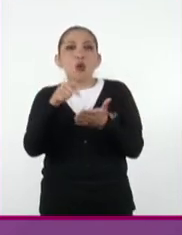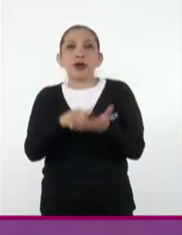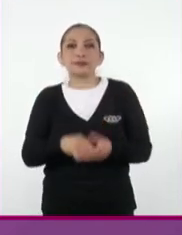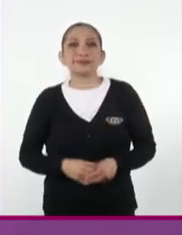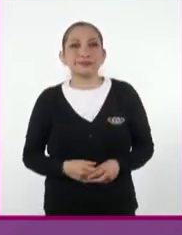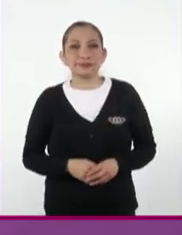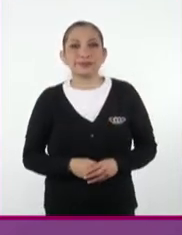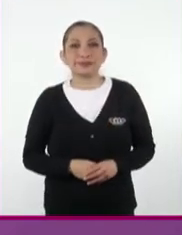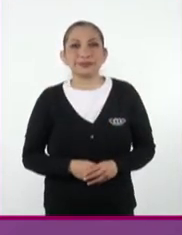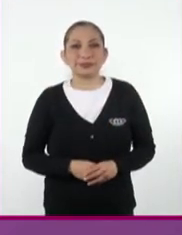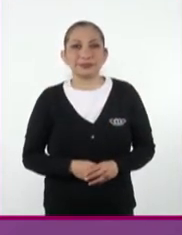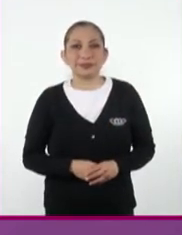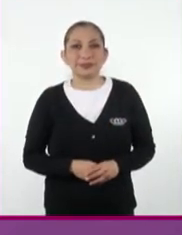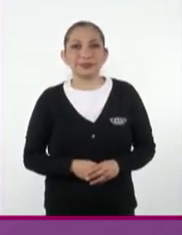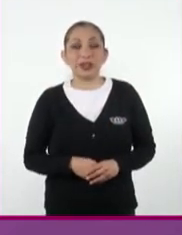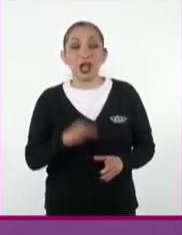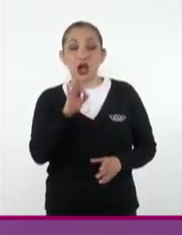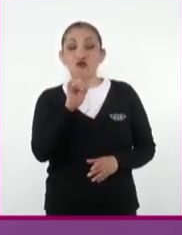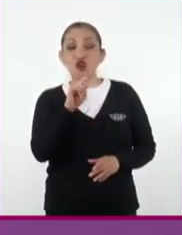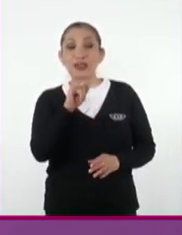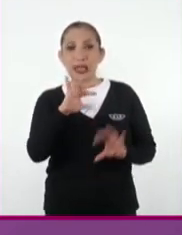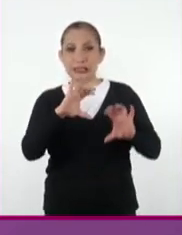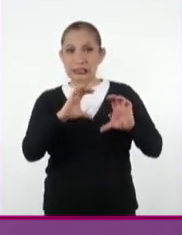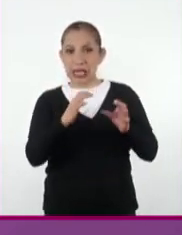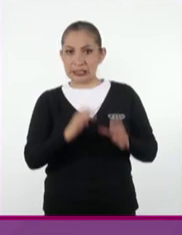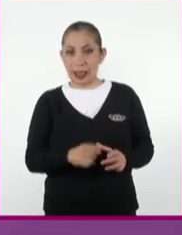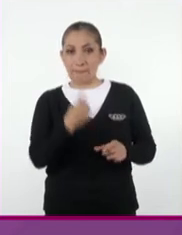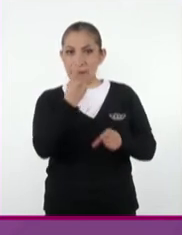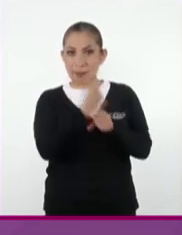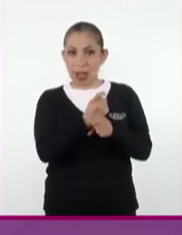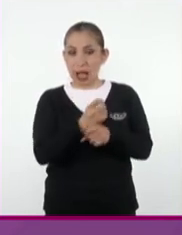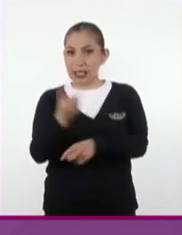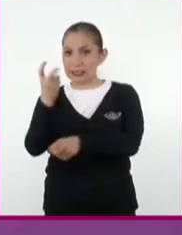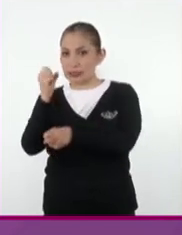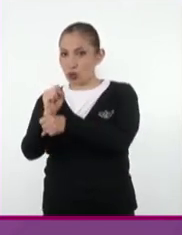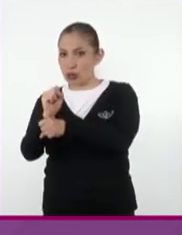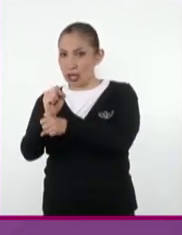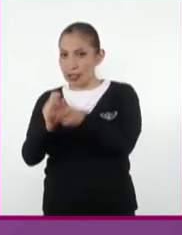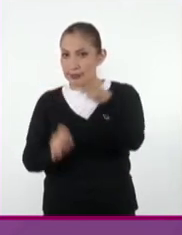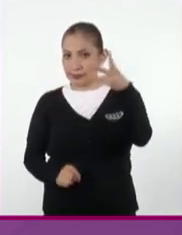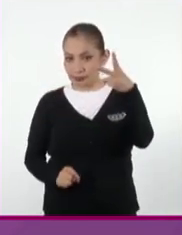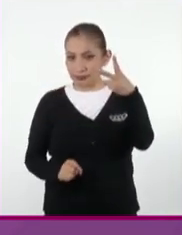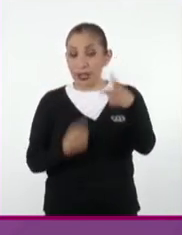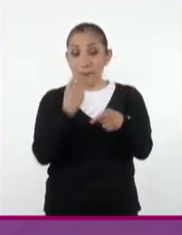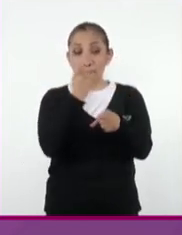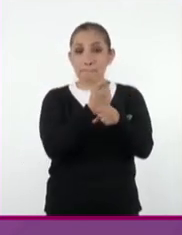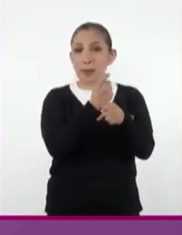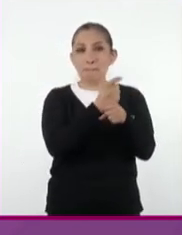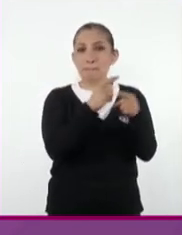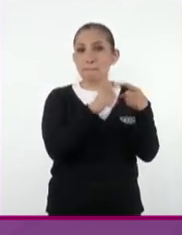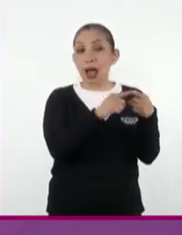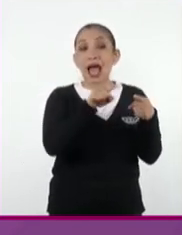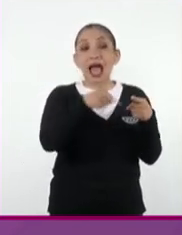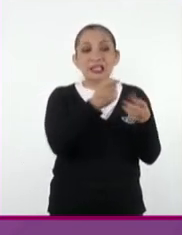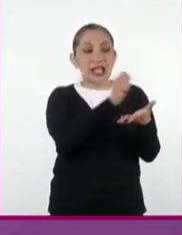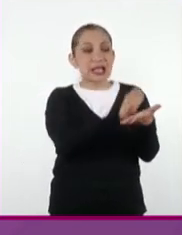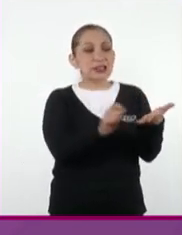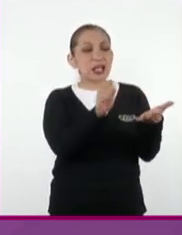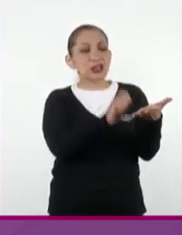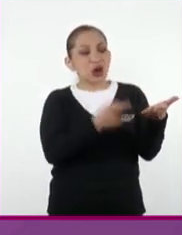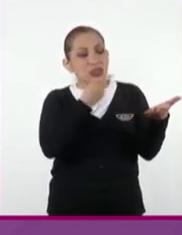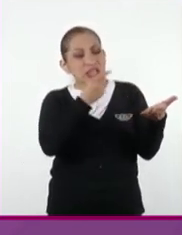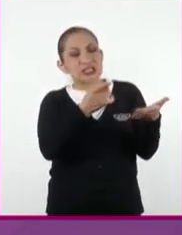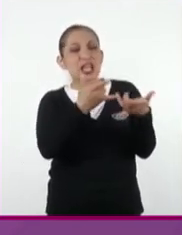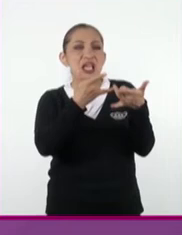lugar. Las fuentes se clasifican en primarias y secundarias. Las primarias son escritos que